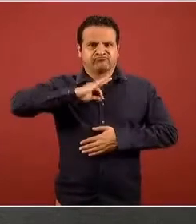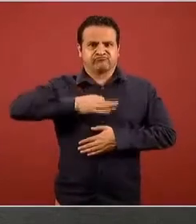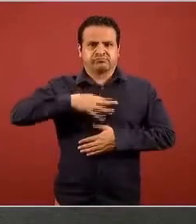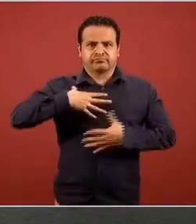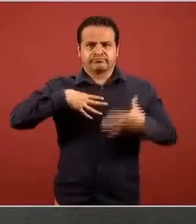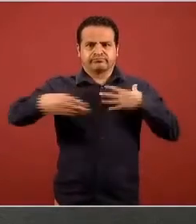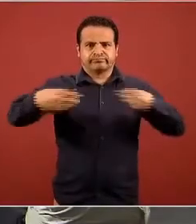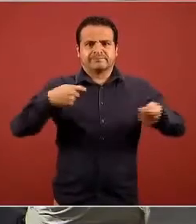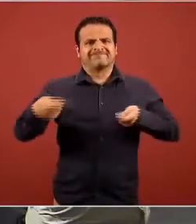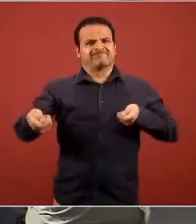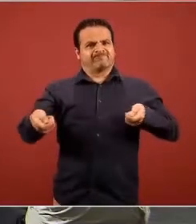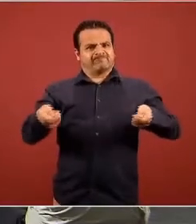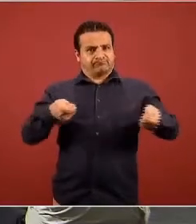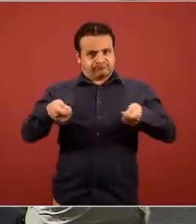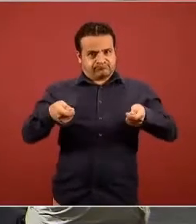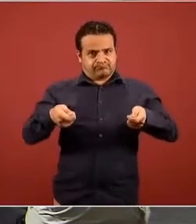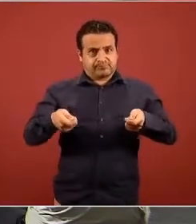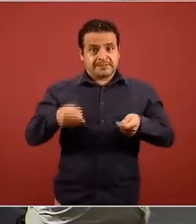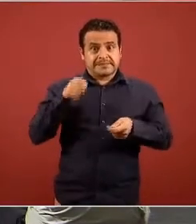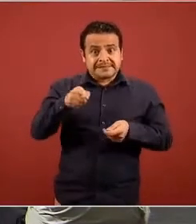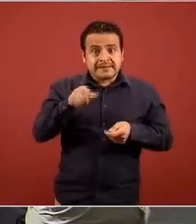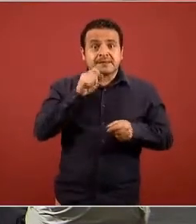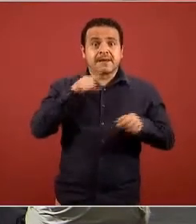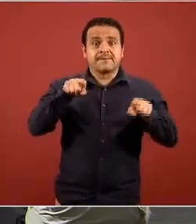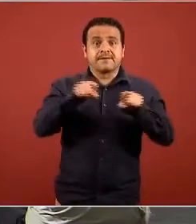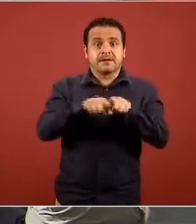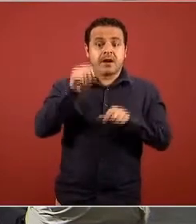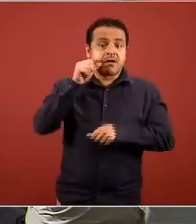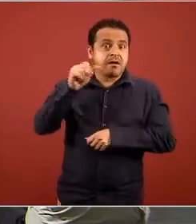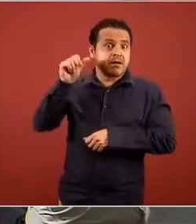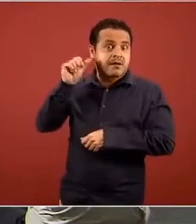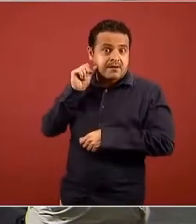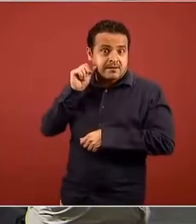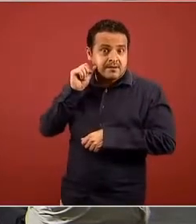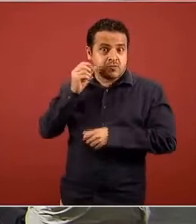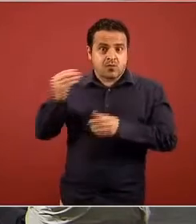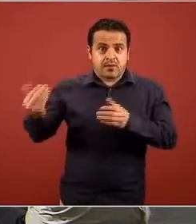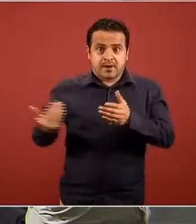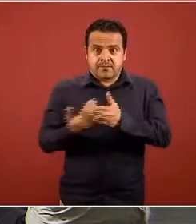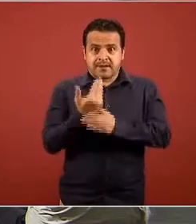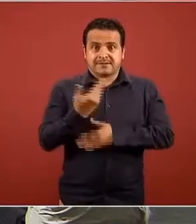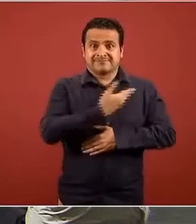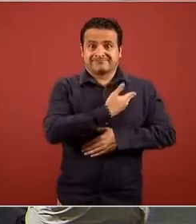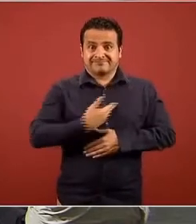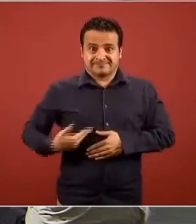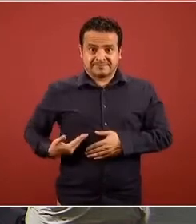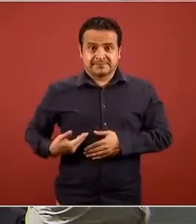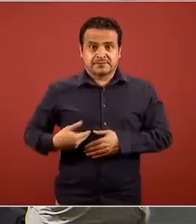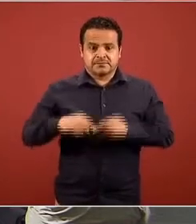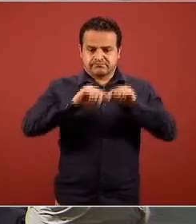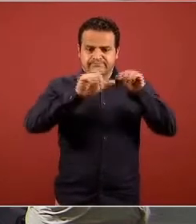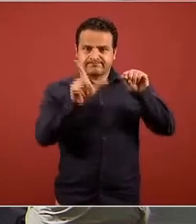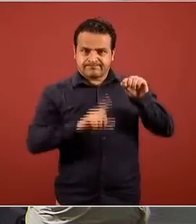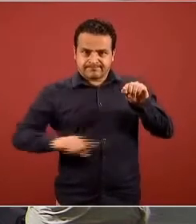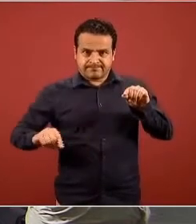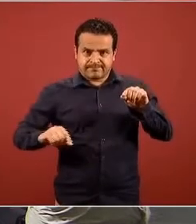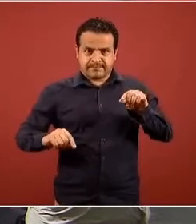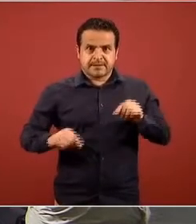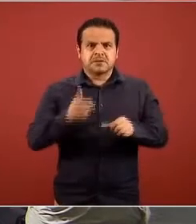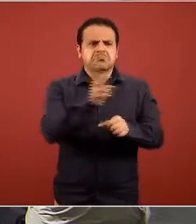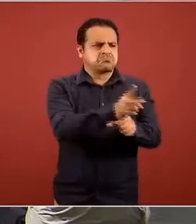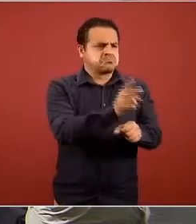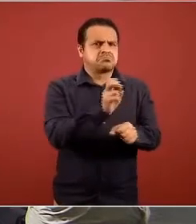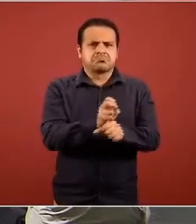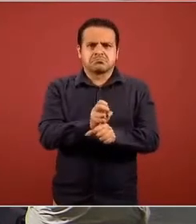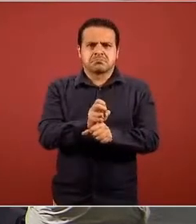lo comentó el presidente ayer por la mañana y nos lo pidió hoy tenemos el privilegio de tener a la doctora Álvarez Builla para hablarnos